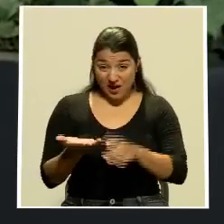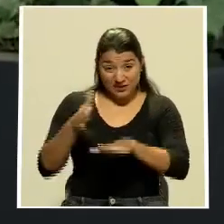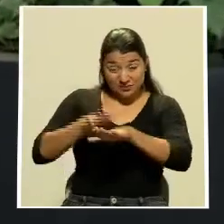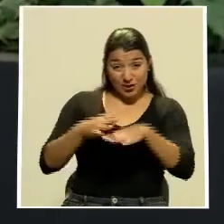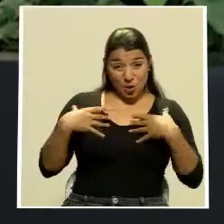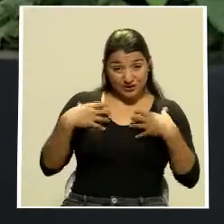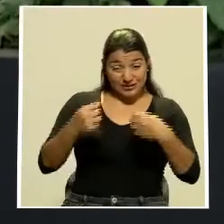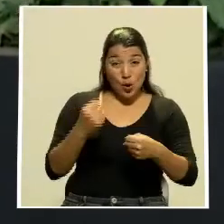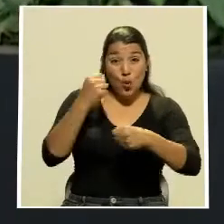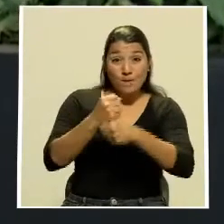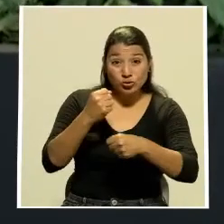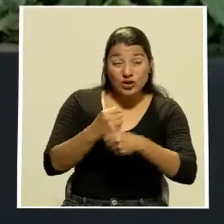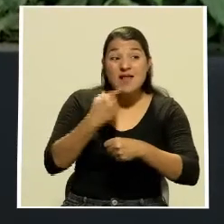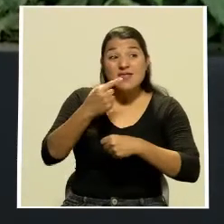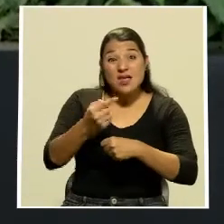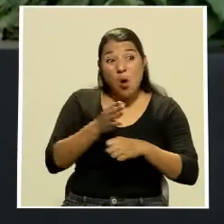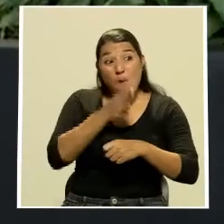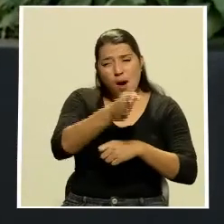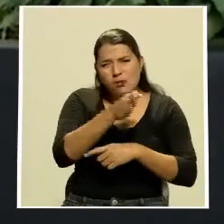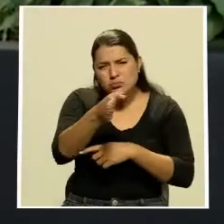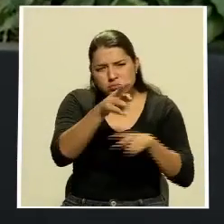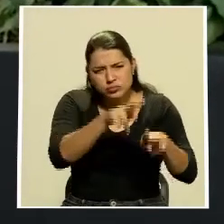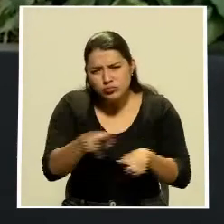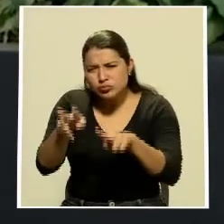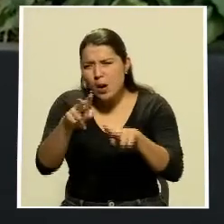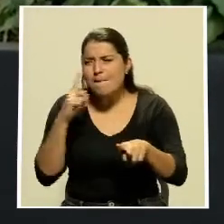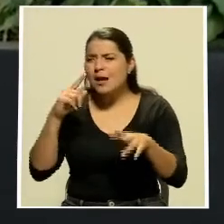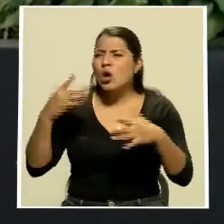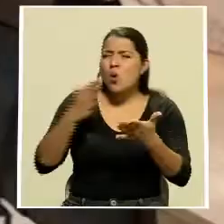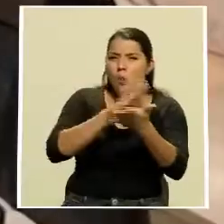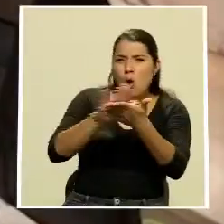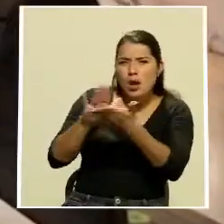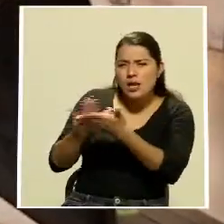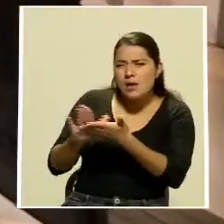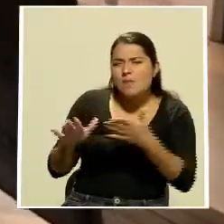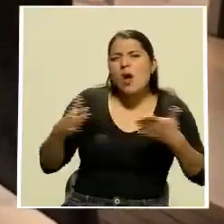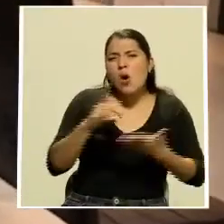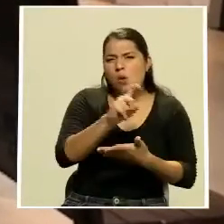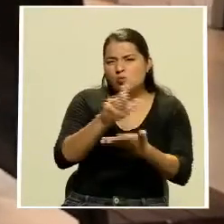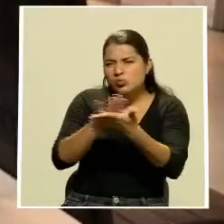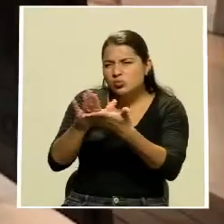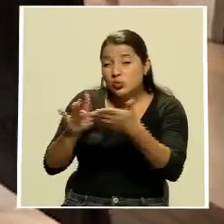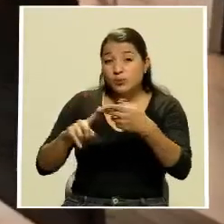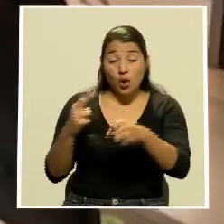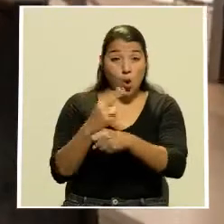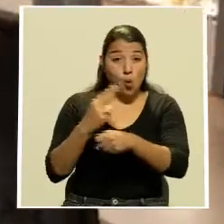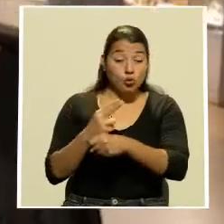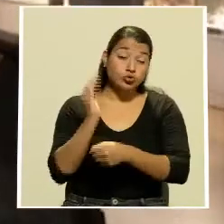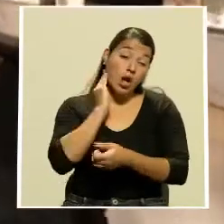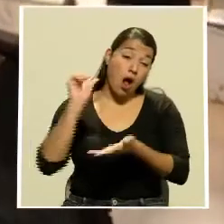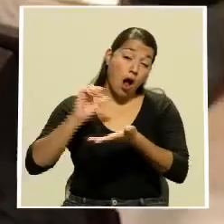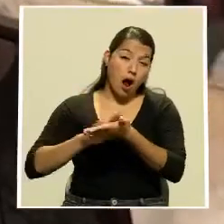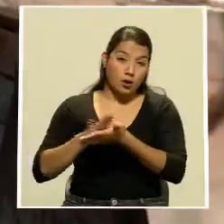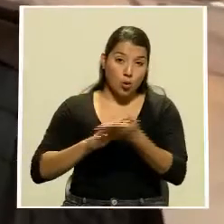durante estas visitas revisan la limpieza y desinfección, el uso de alcohol en gel, la rotulación con